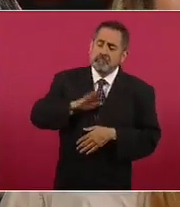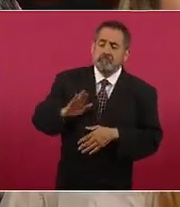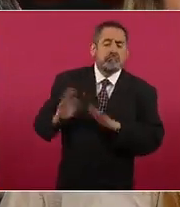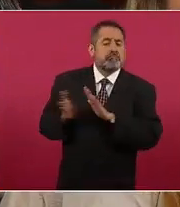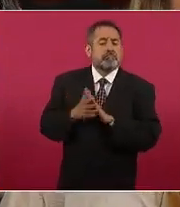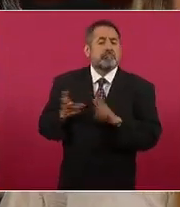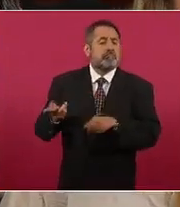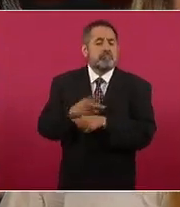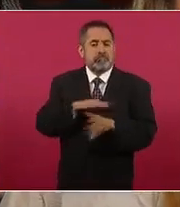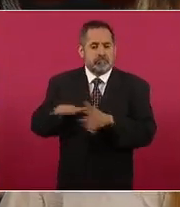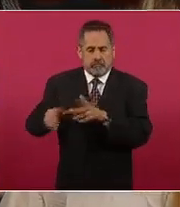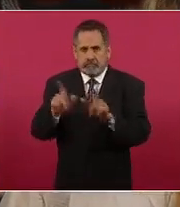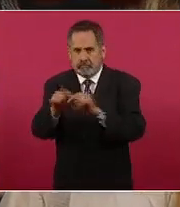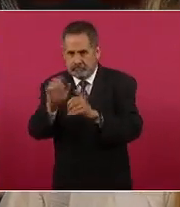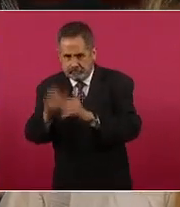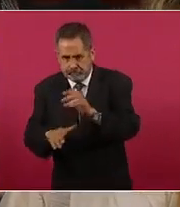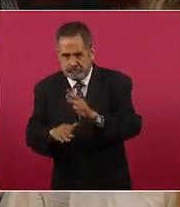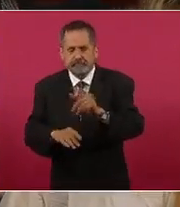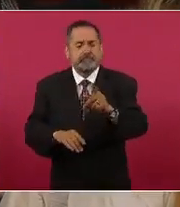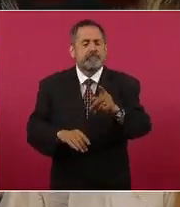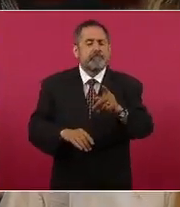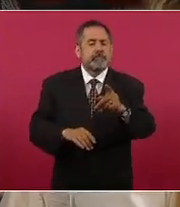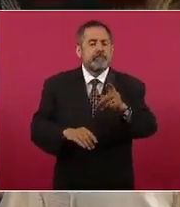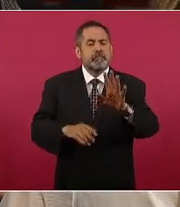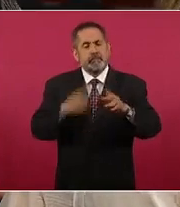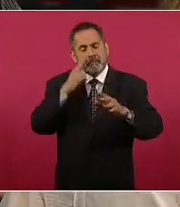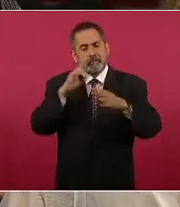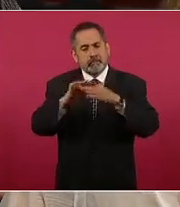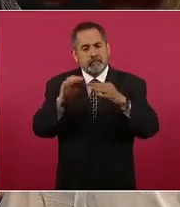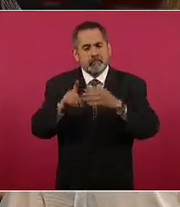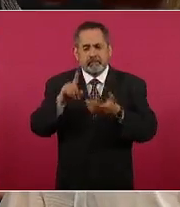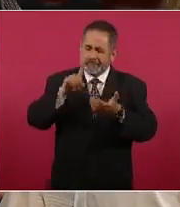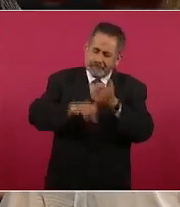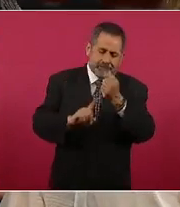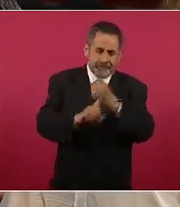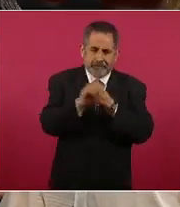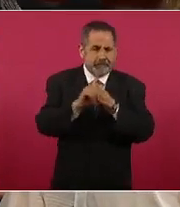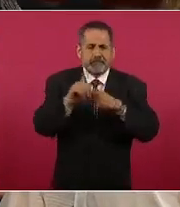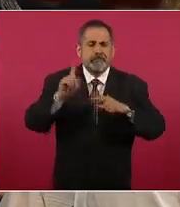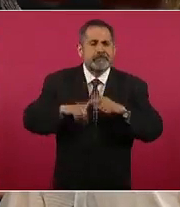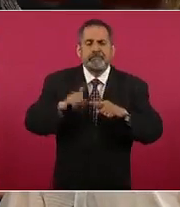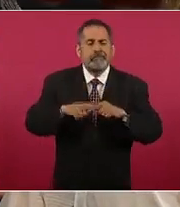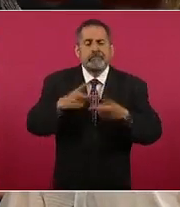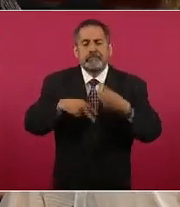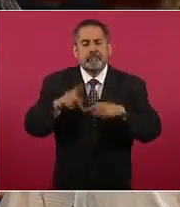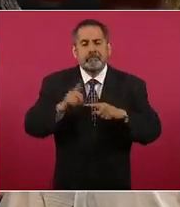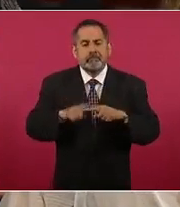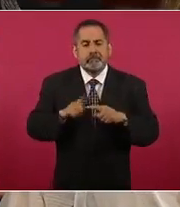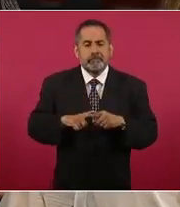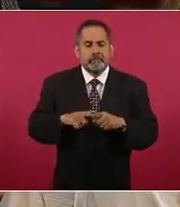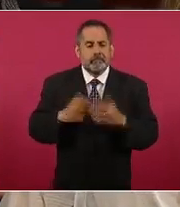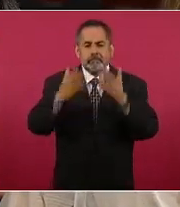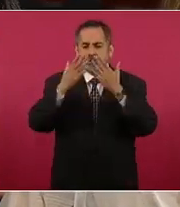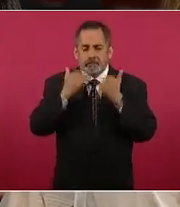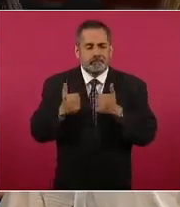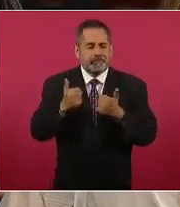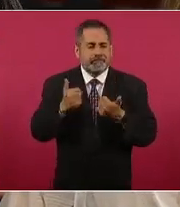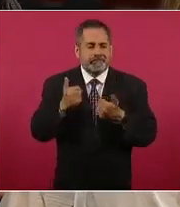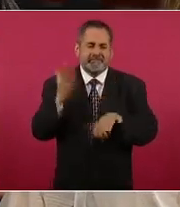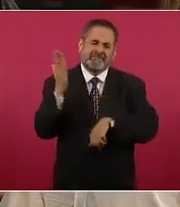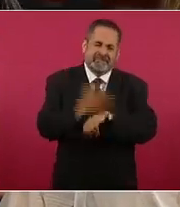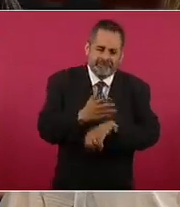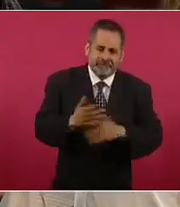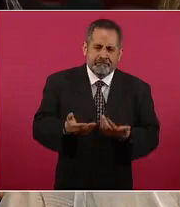perdón voy terminando ellos todos dicen mira el raíz de todo esto es la impunidad quería